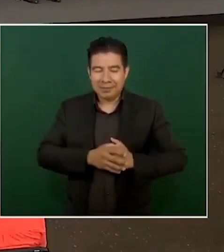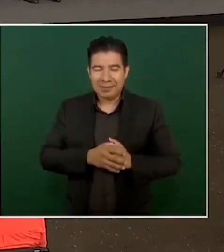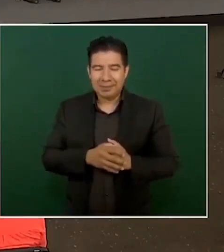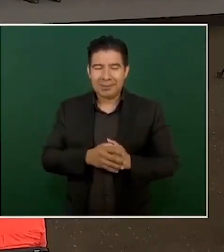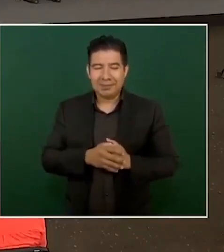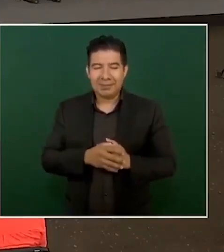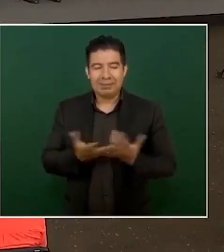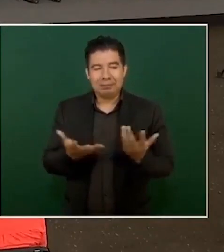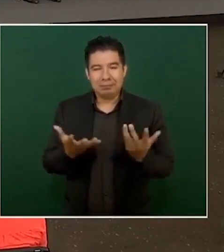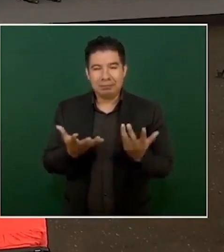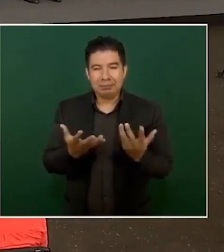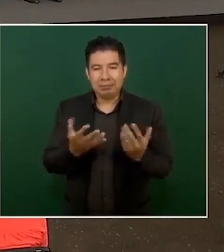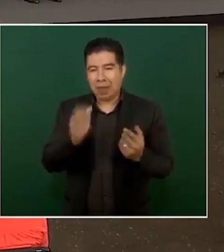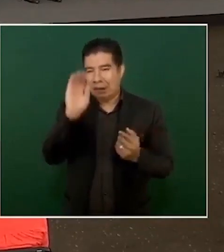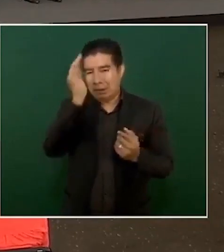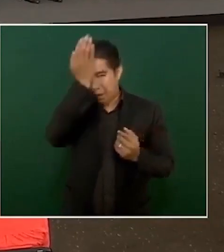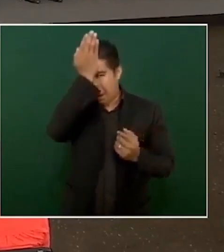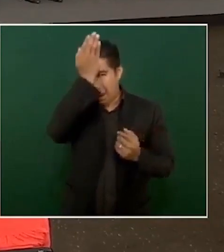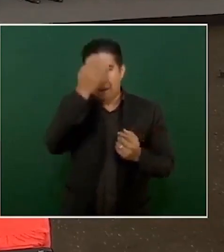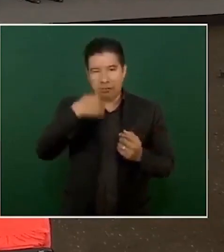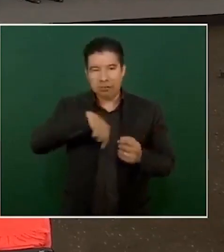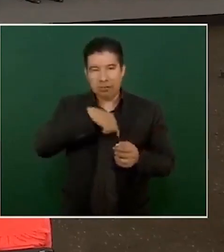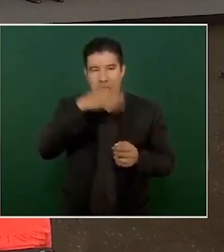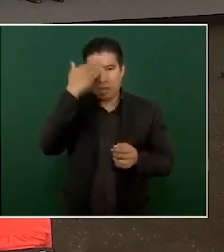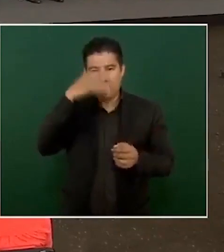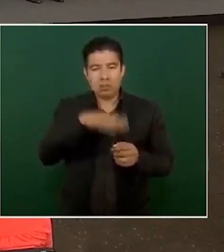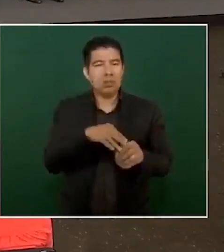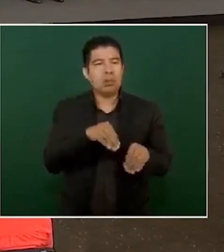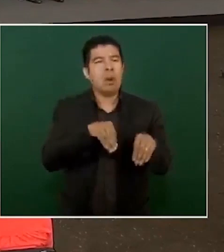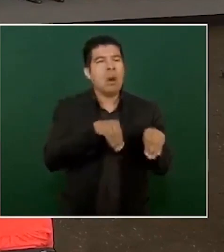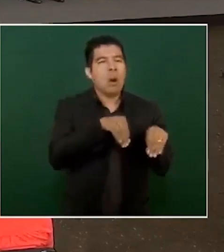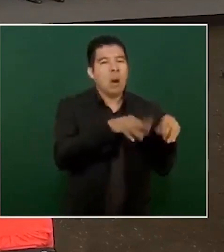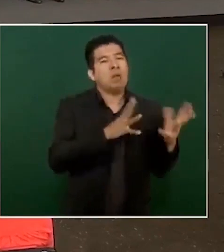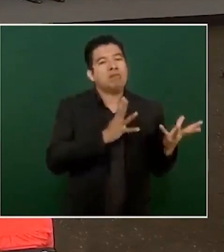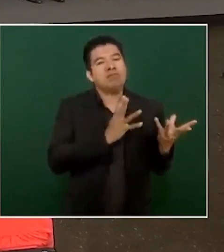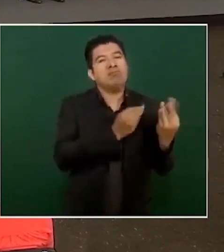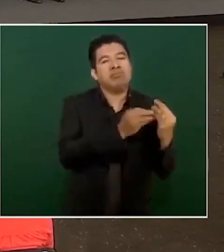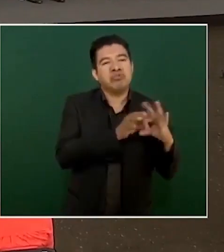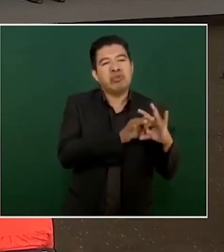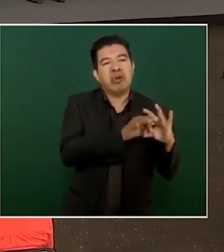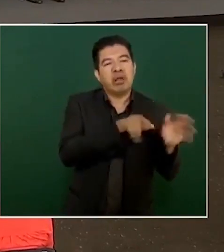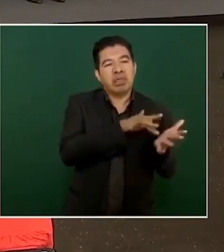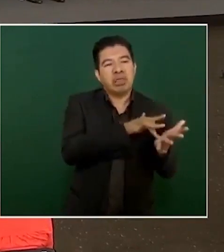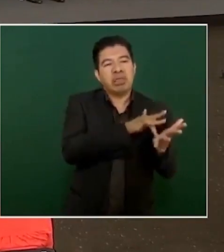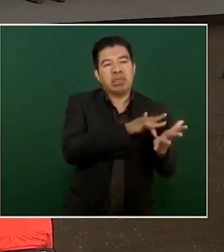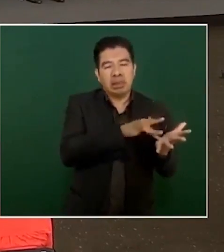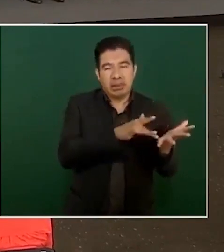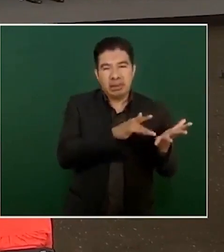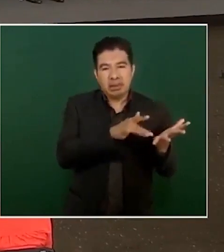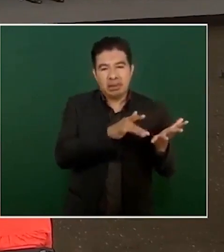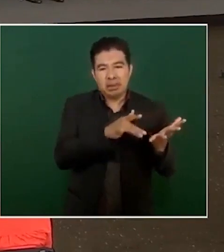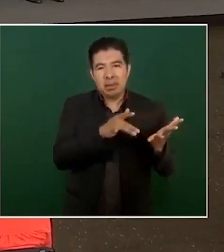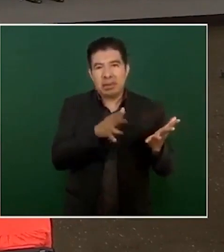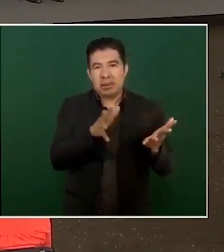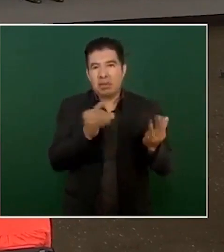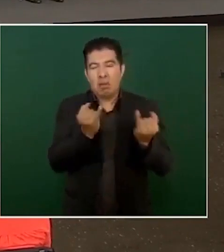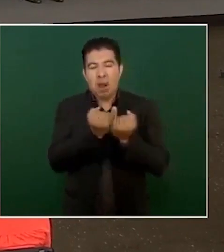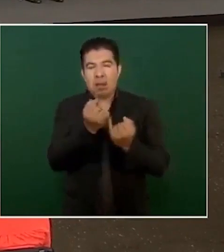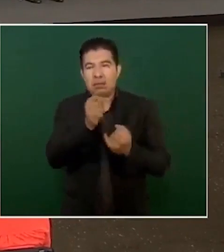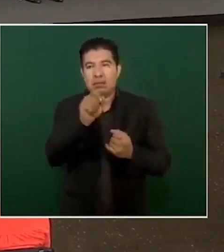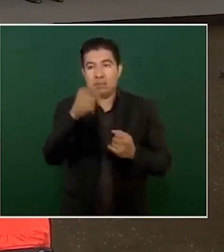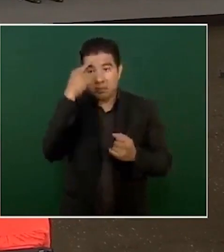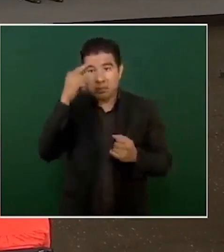Que es ser borregos Es lamentable Que se sumen Como borregos A la